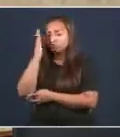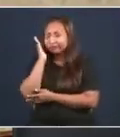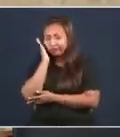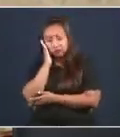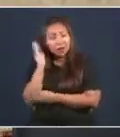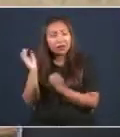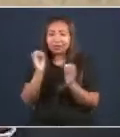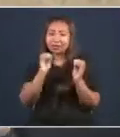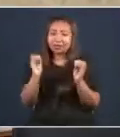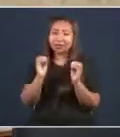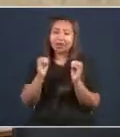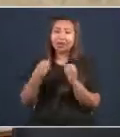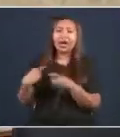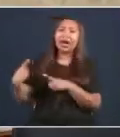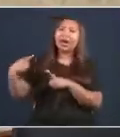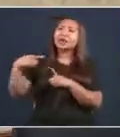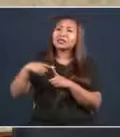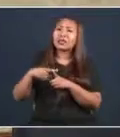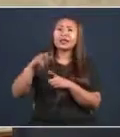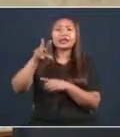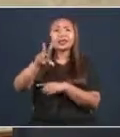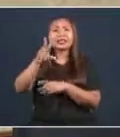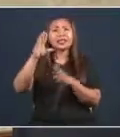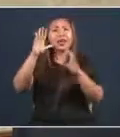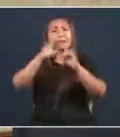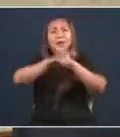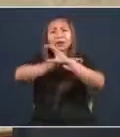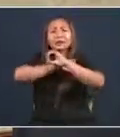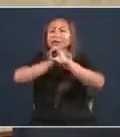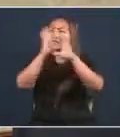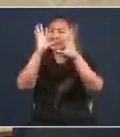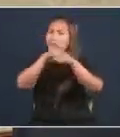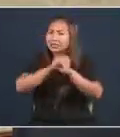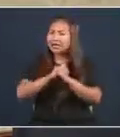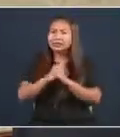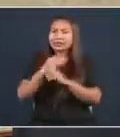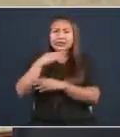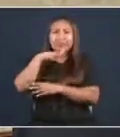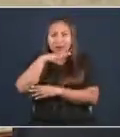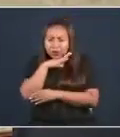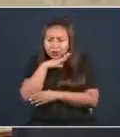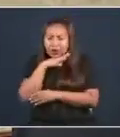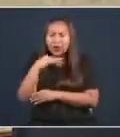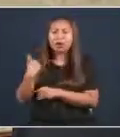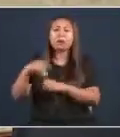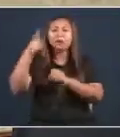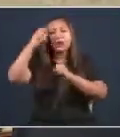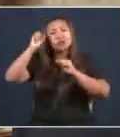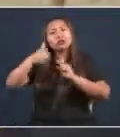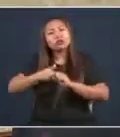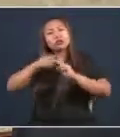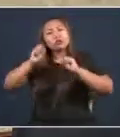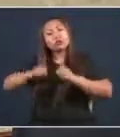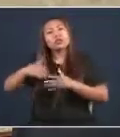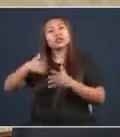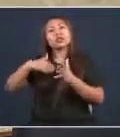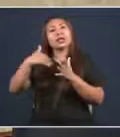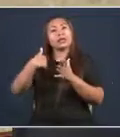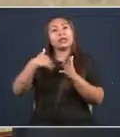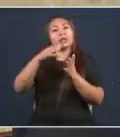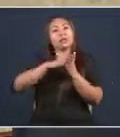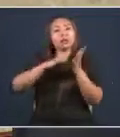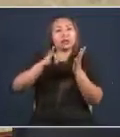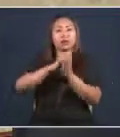Que se quedan hasta las 2 y 3 de la mañana aquí. Para que nosotros tengamos todos estos proyectos de ley. Hablan de botella. No